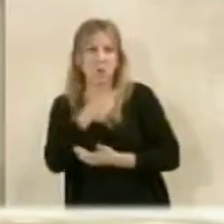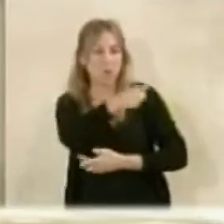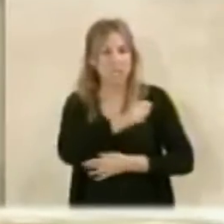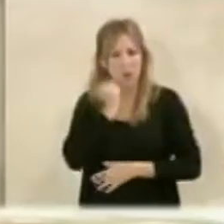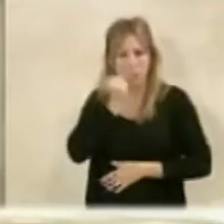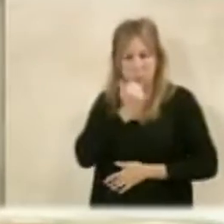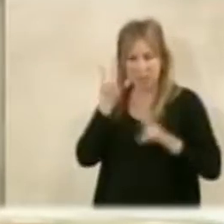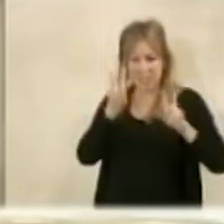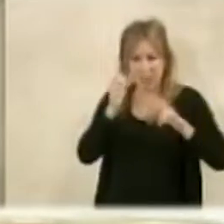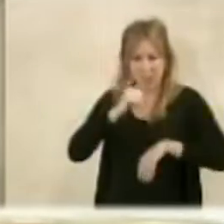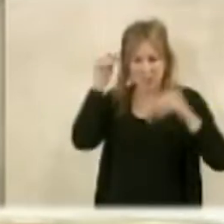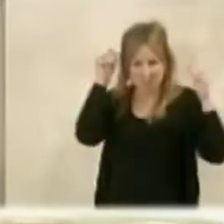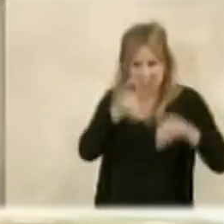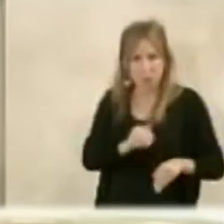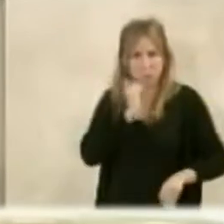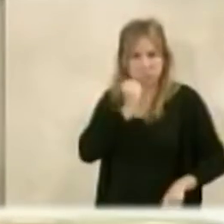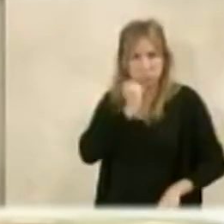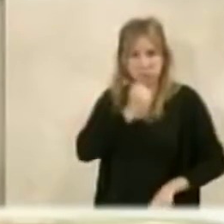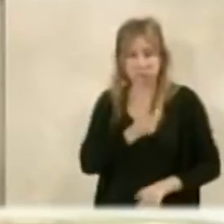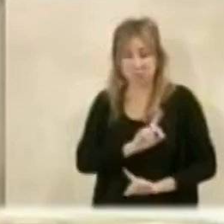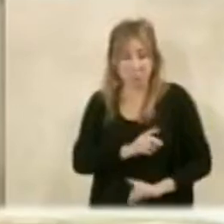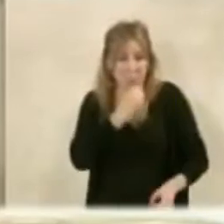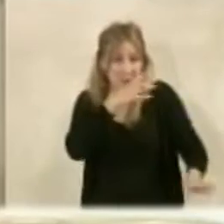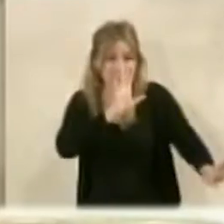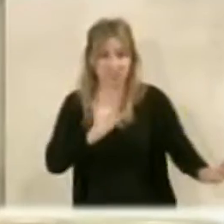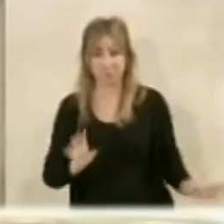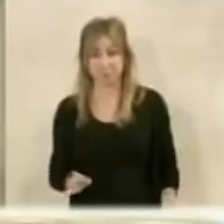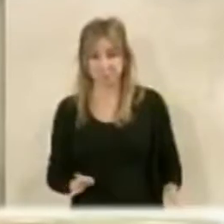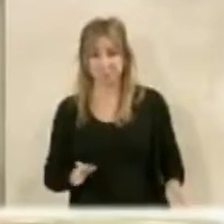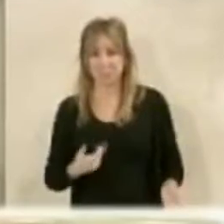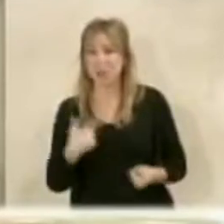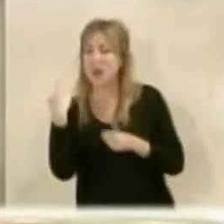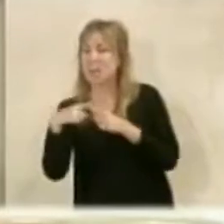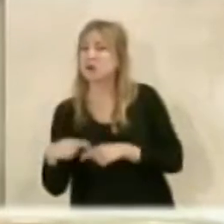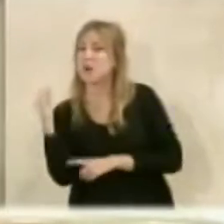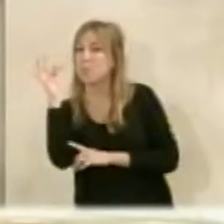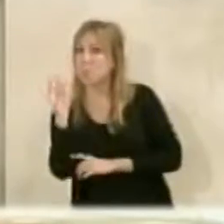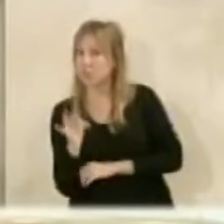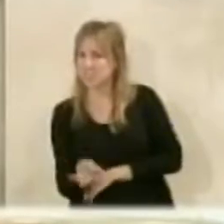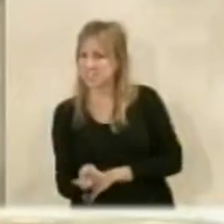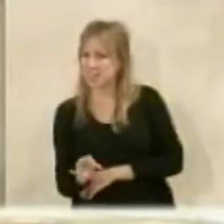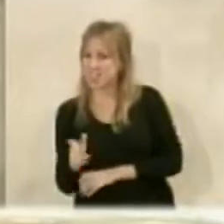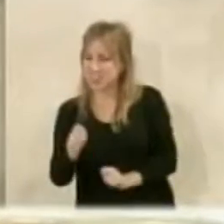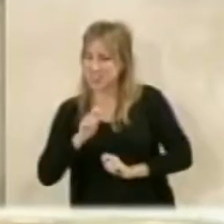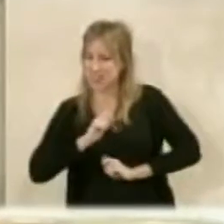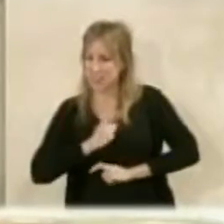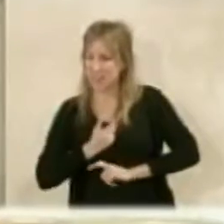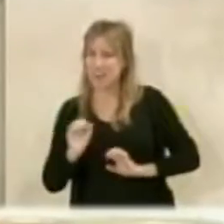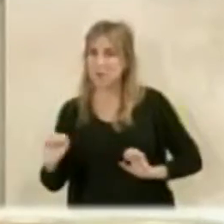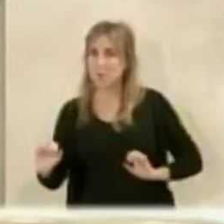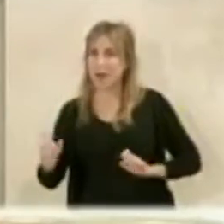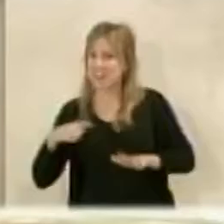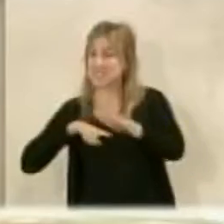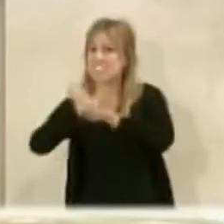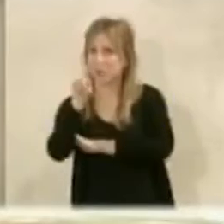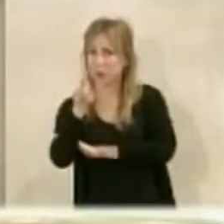en esa cuestión, pues me parece muy bien. Mire, los hechos positivos son los que tienen que dar lugar al avance y al impulso y